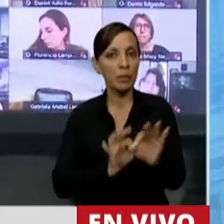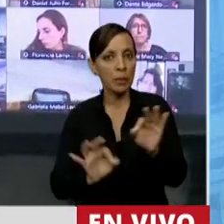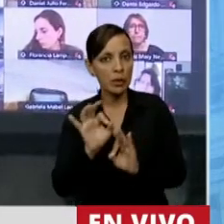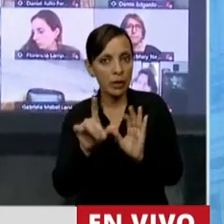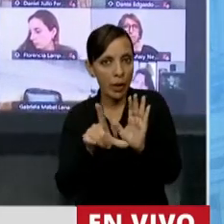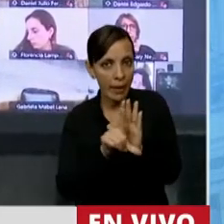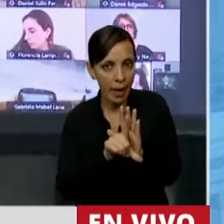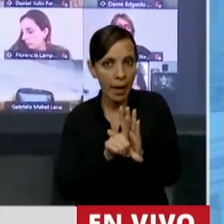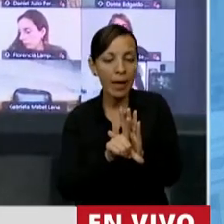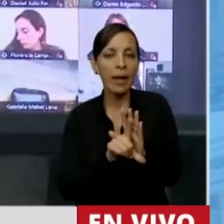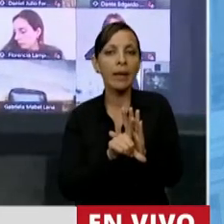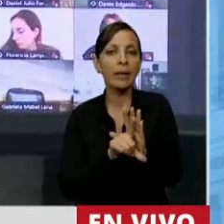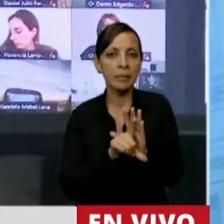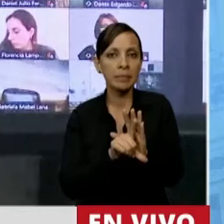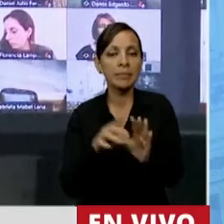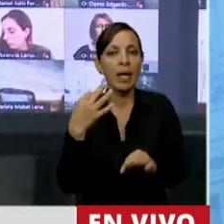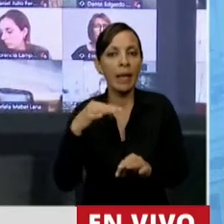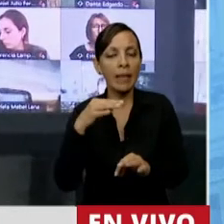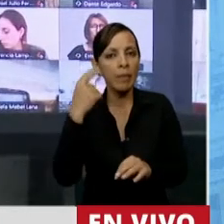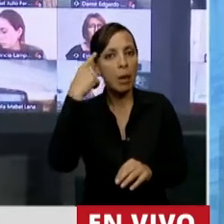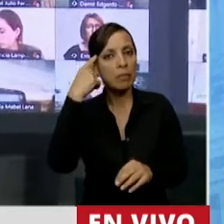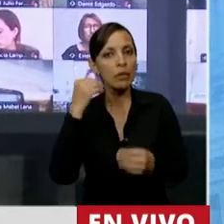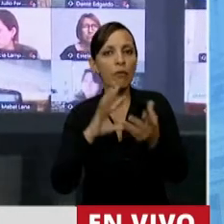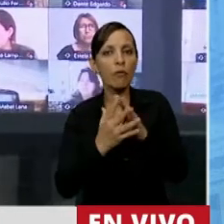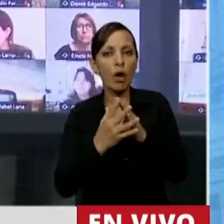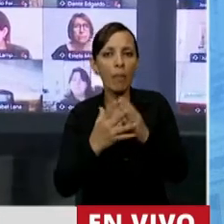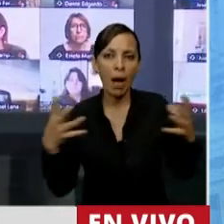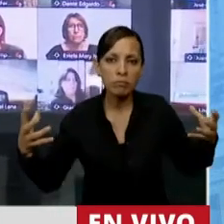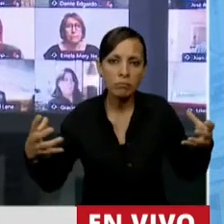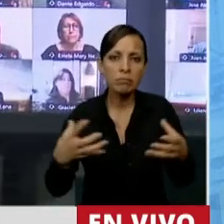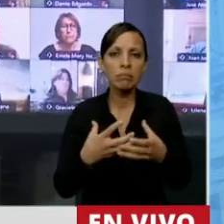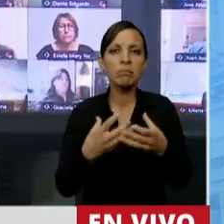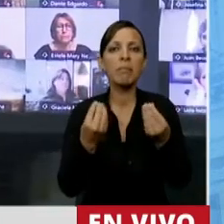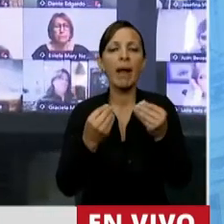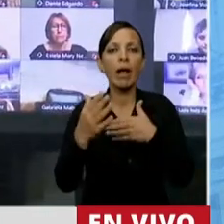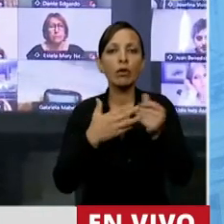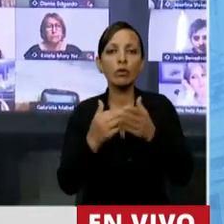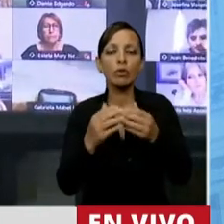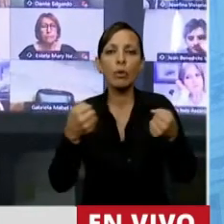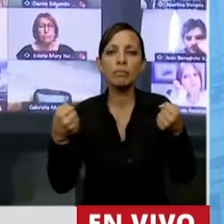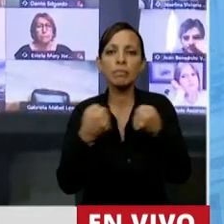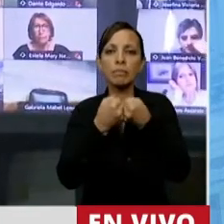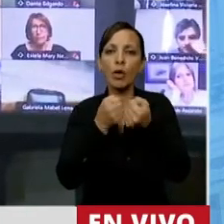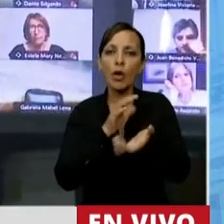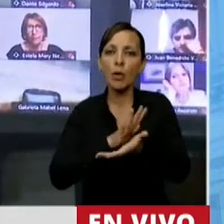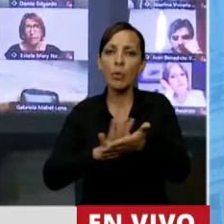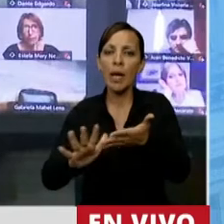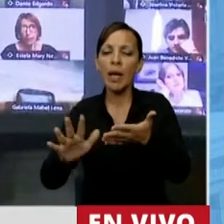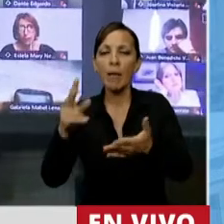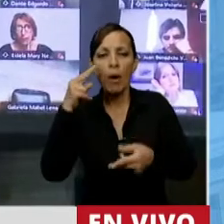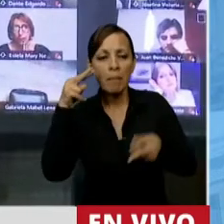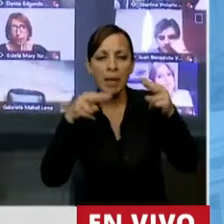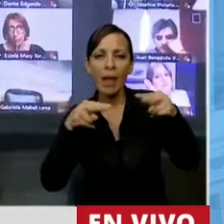tratando, que hay que mirarlo de una manera integral para la construcción de un nuevo pacto ecosocial, un nuevo paradigma